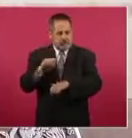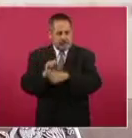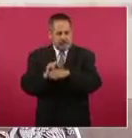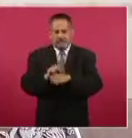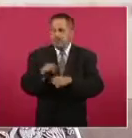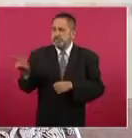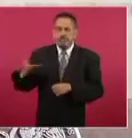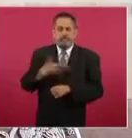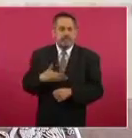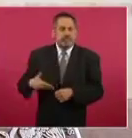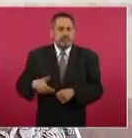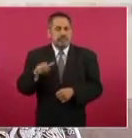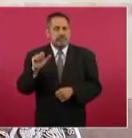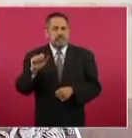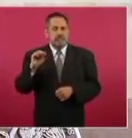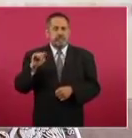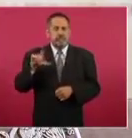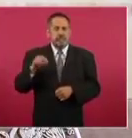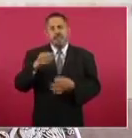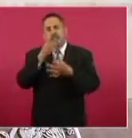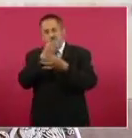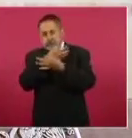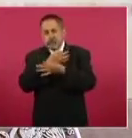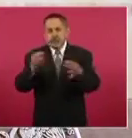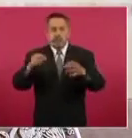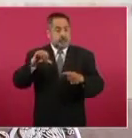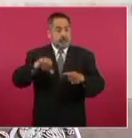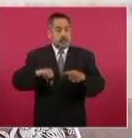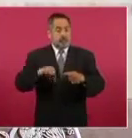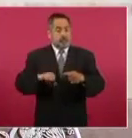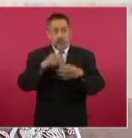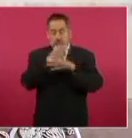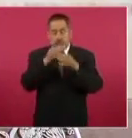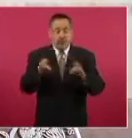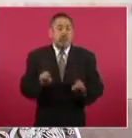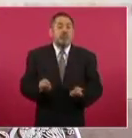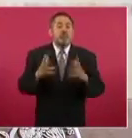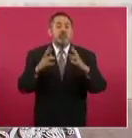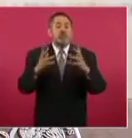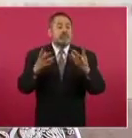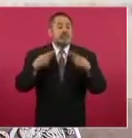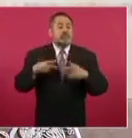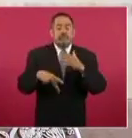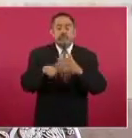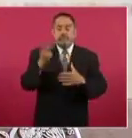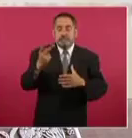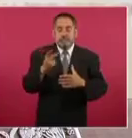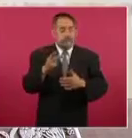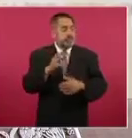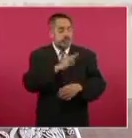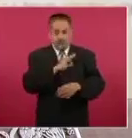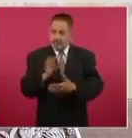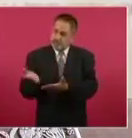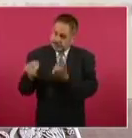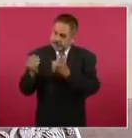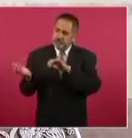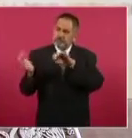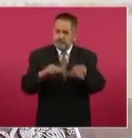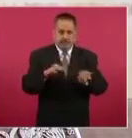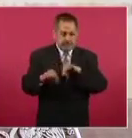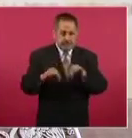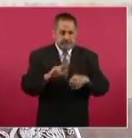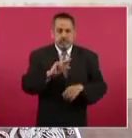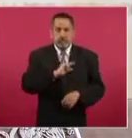López Obrador anunció que el día de hoy se daría a conocer el número de vacantes, de médicos especialistas